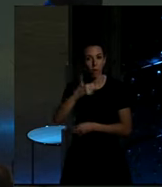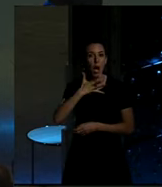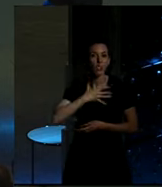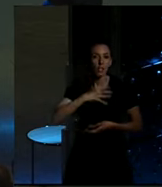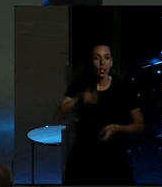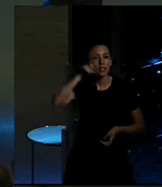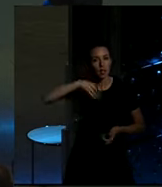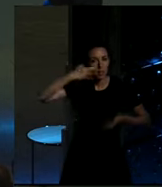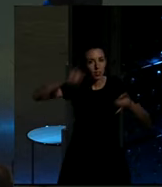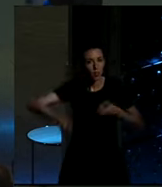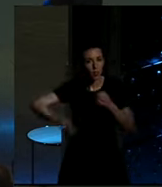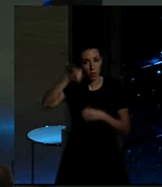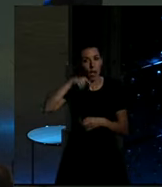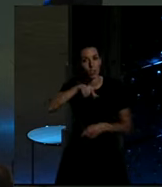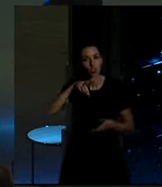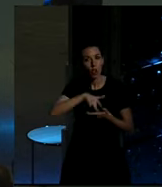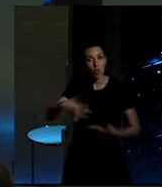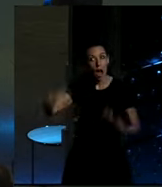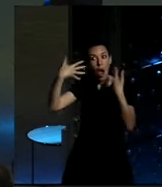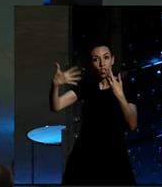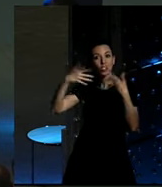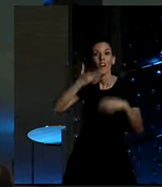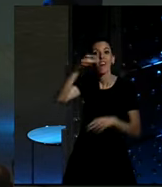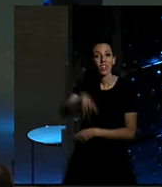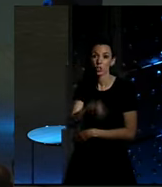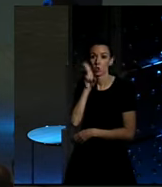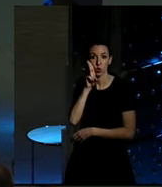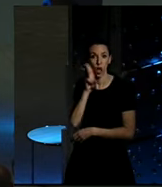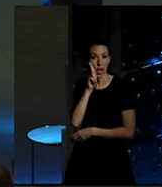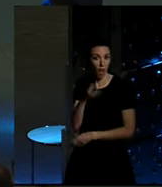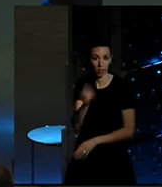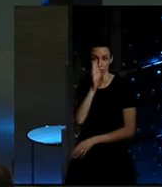más segura posible. Esto ha sido una recomendación de mi suegra, directamente. Sí.